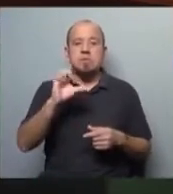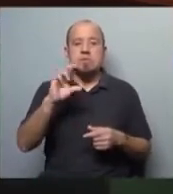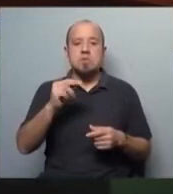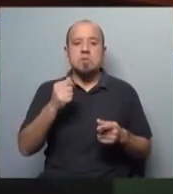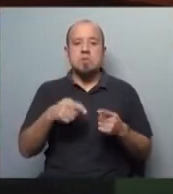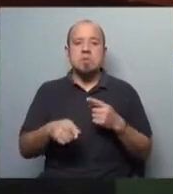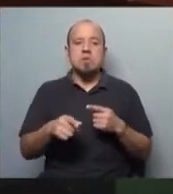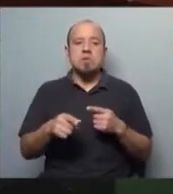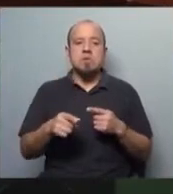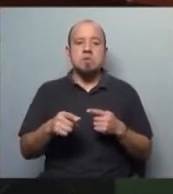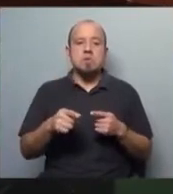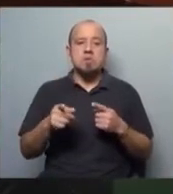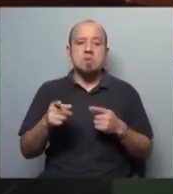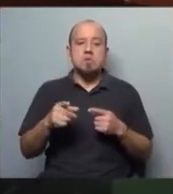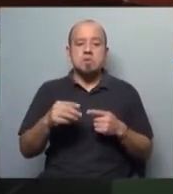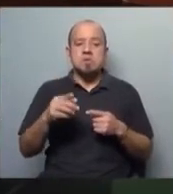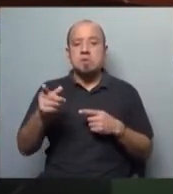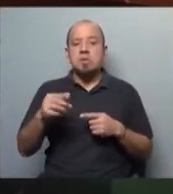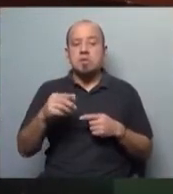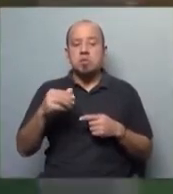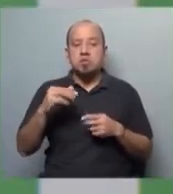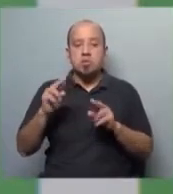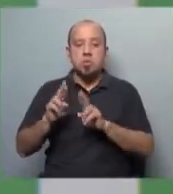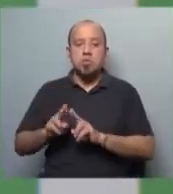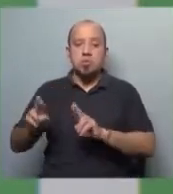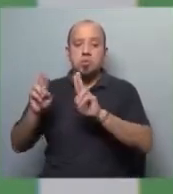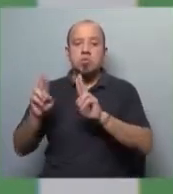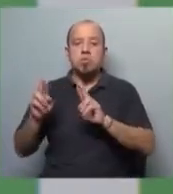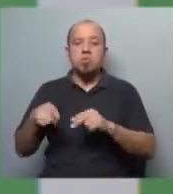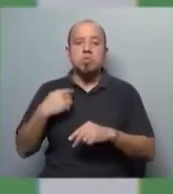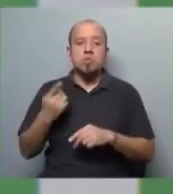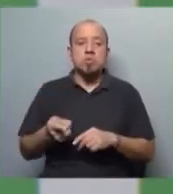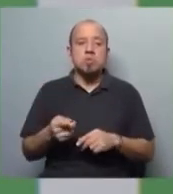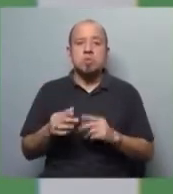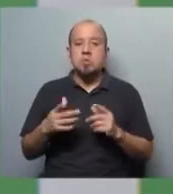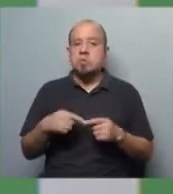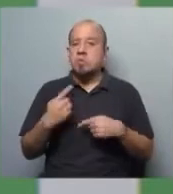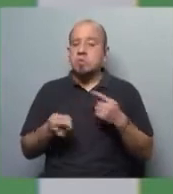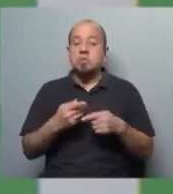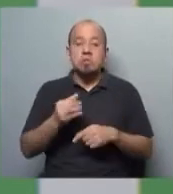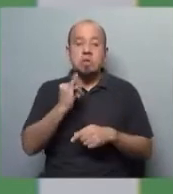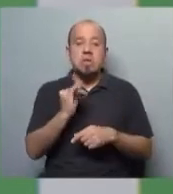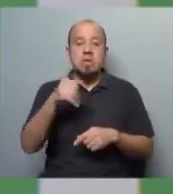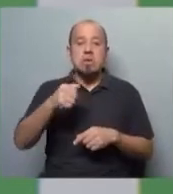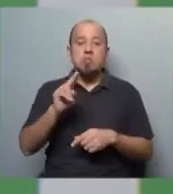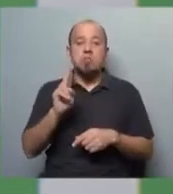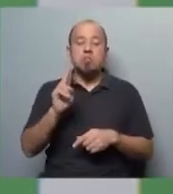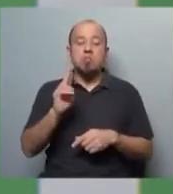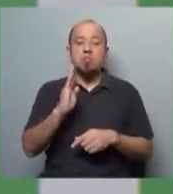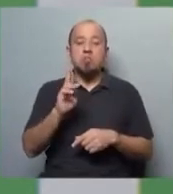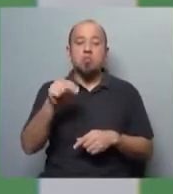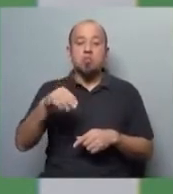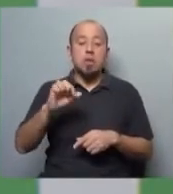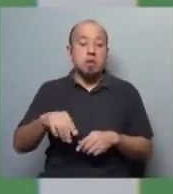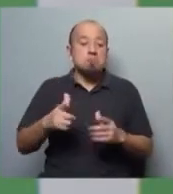las misiones de los cascos azules y un montón de otros crímenes que se mantienen en impunidad. Entonces lo que ha pasado